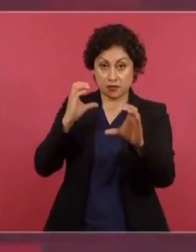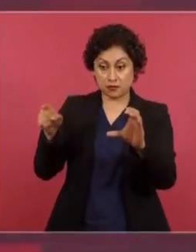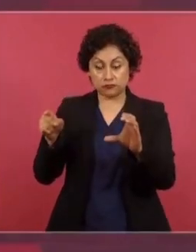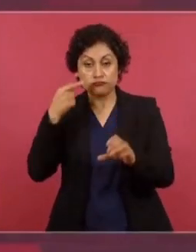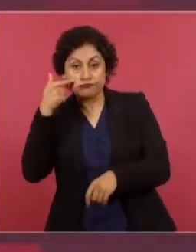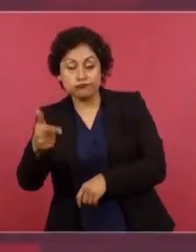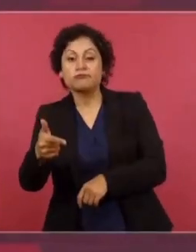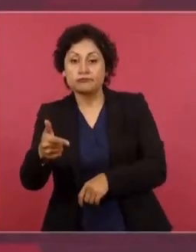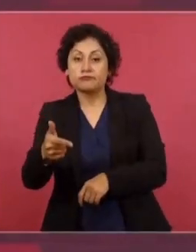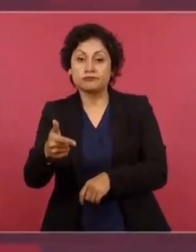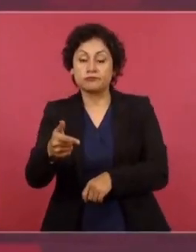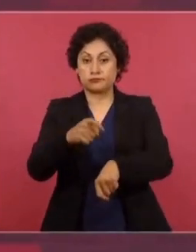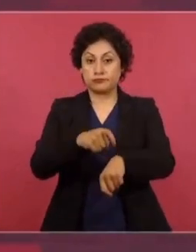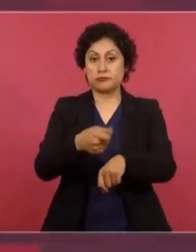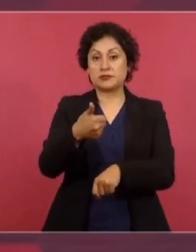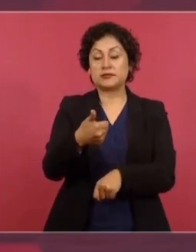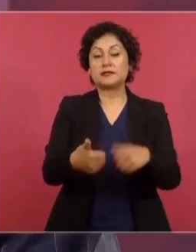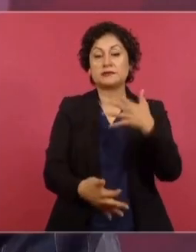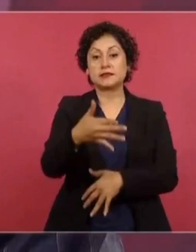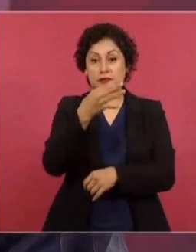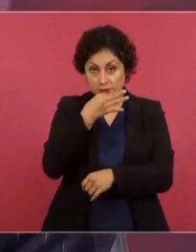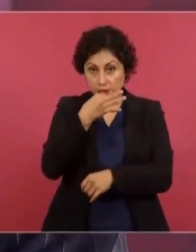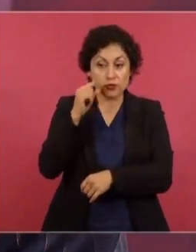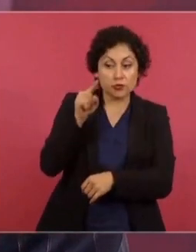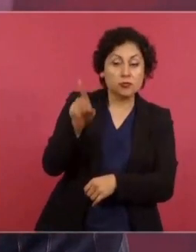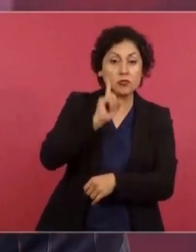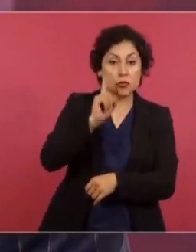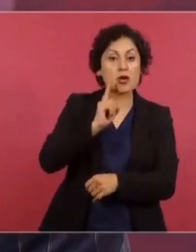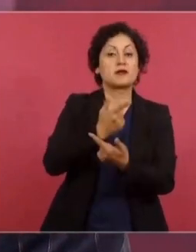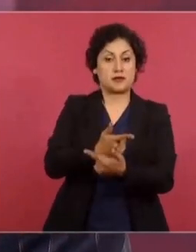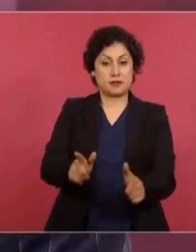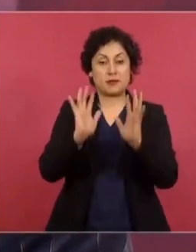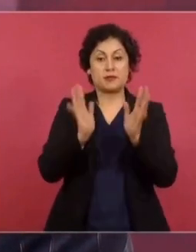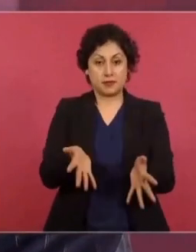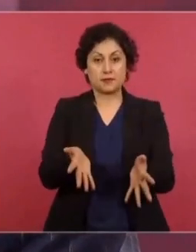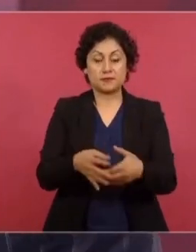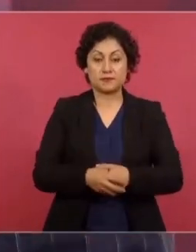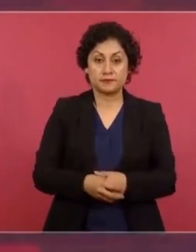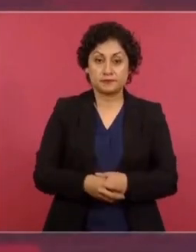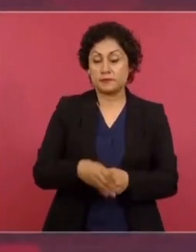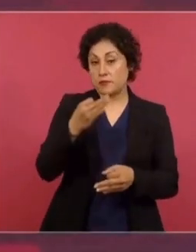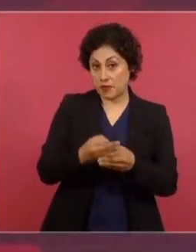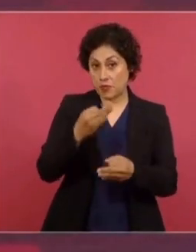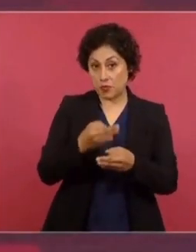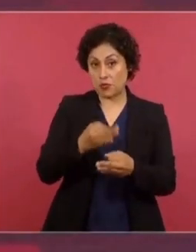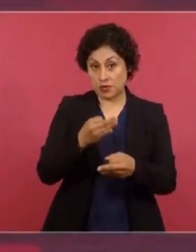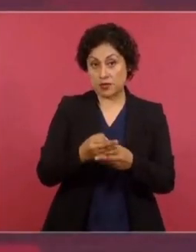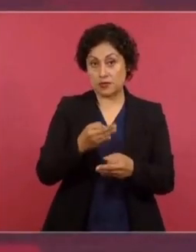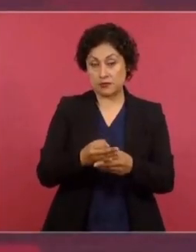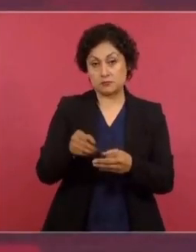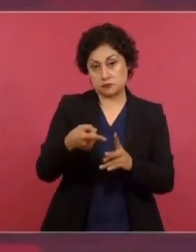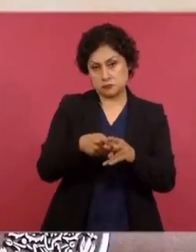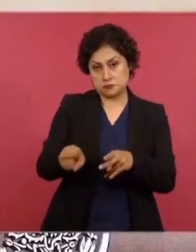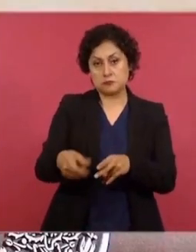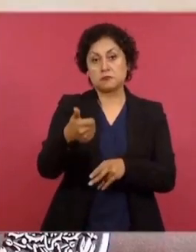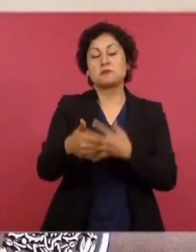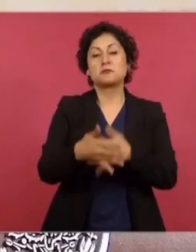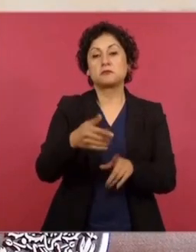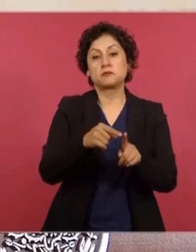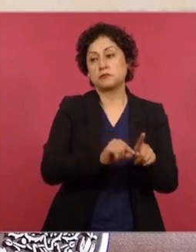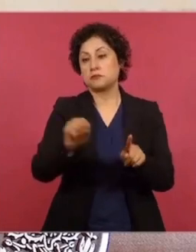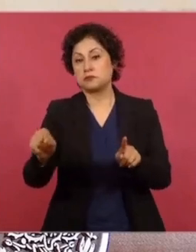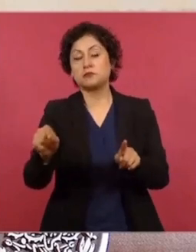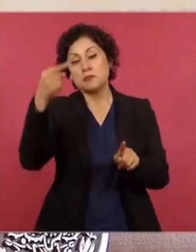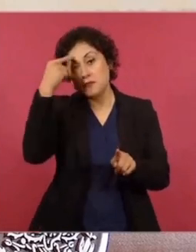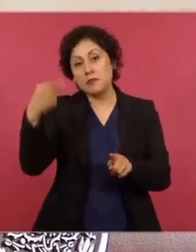confirmándose a las 6.15 horas la liberación de la alcaldesa y en esos momentos se dirigía a la cabecera municipal